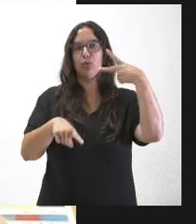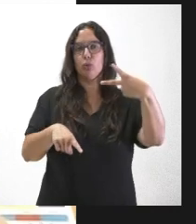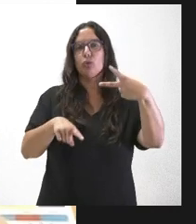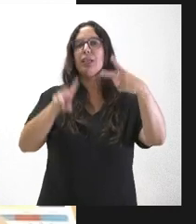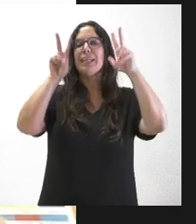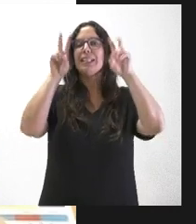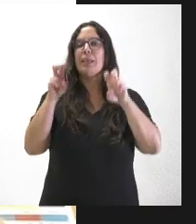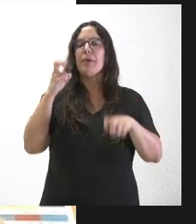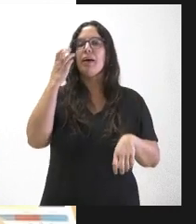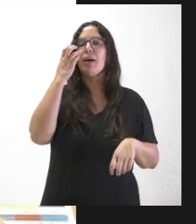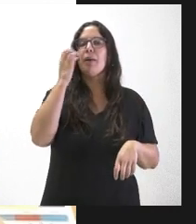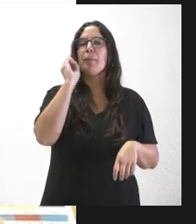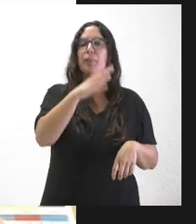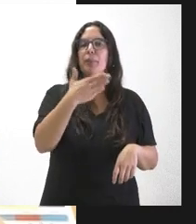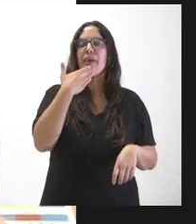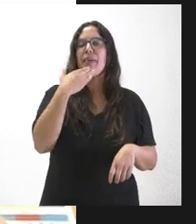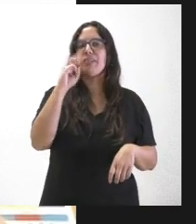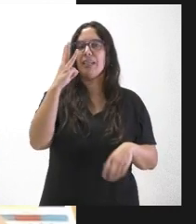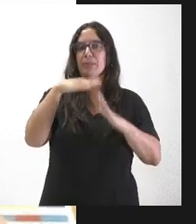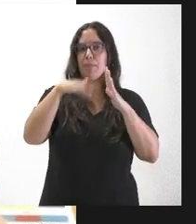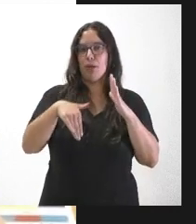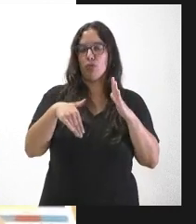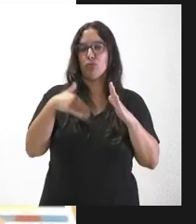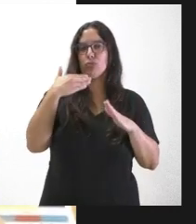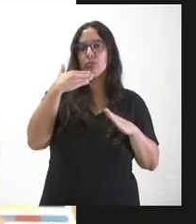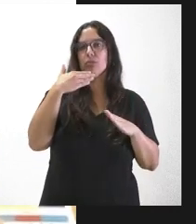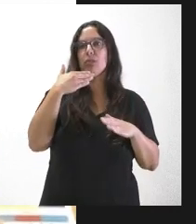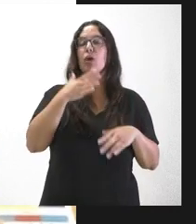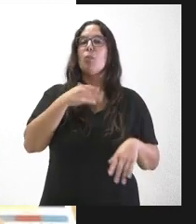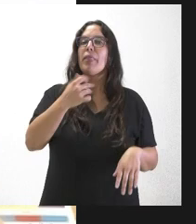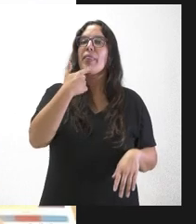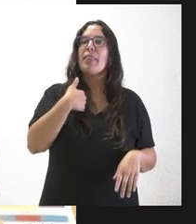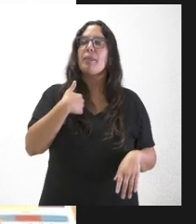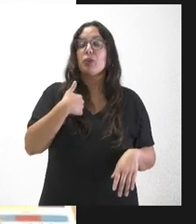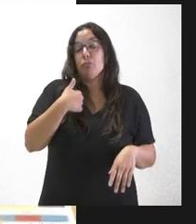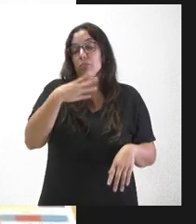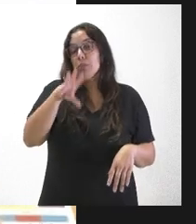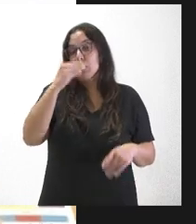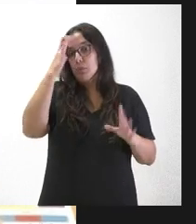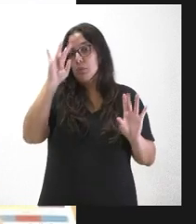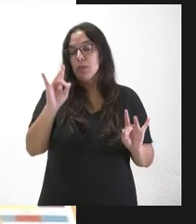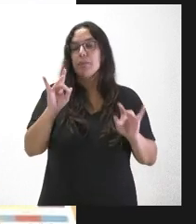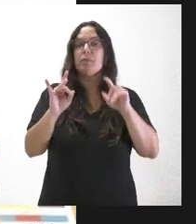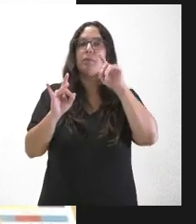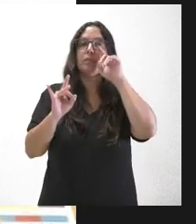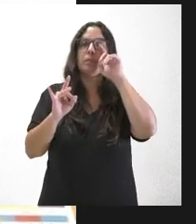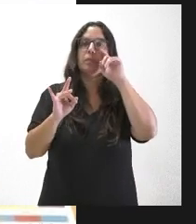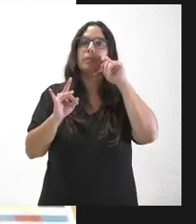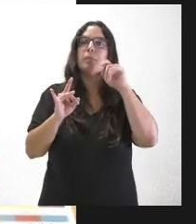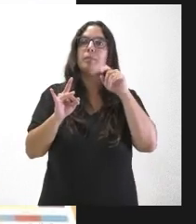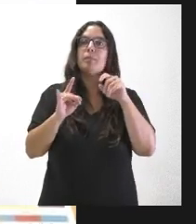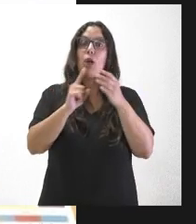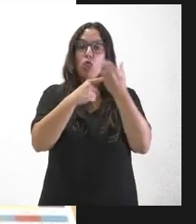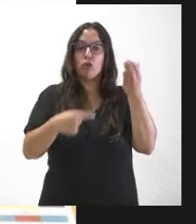la escolarización de los menores de tres años. La primera es si nos pueden ofrecer, que entiendo que sí, en el asiento